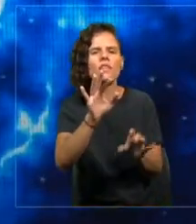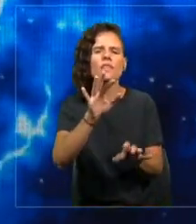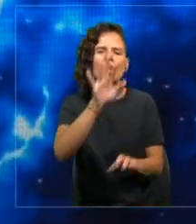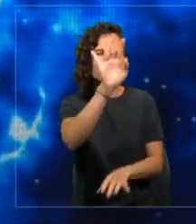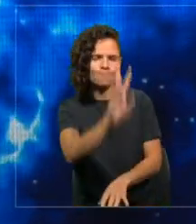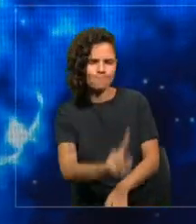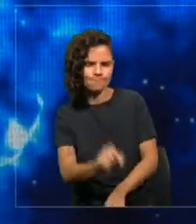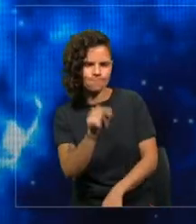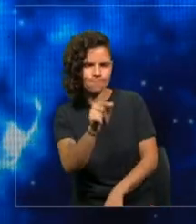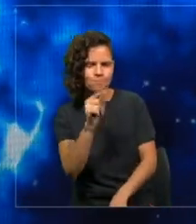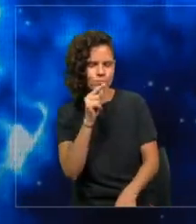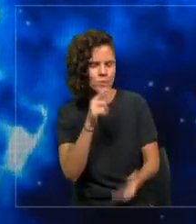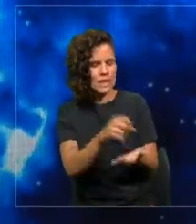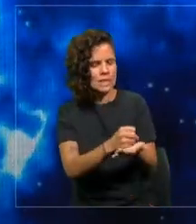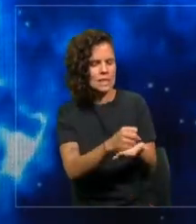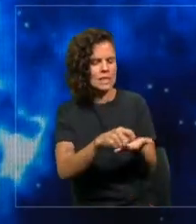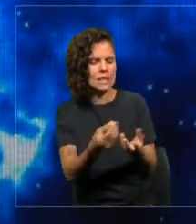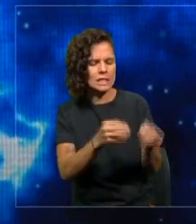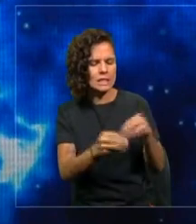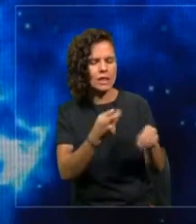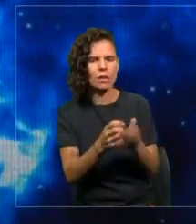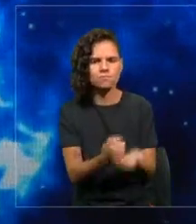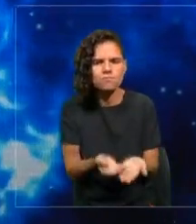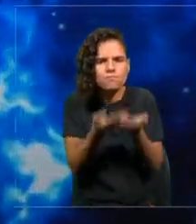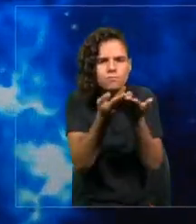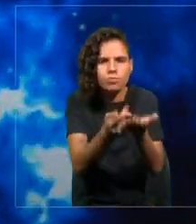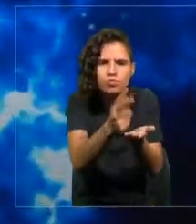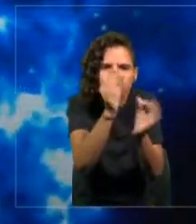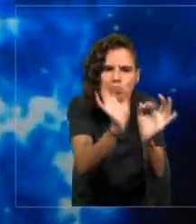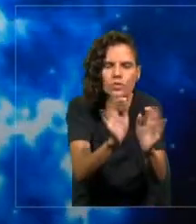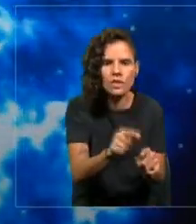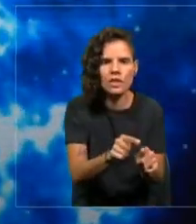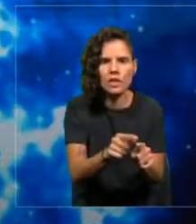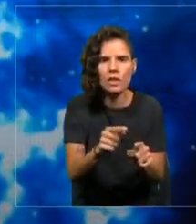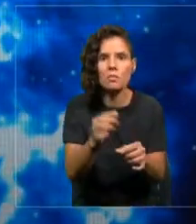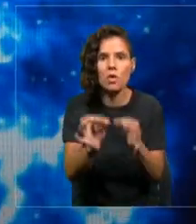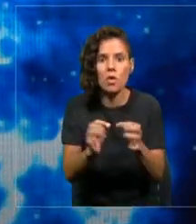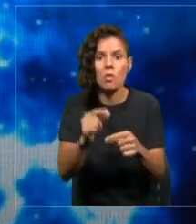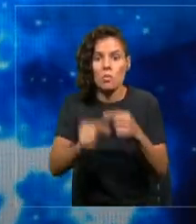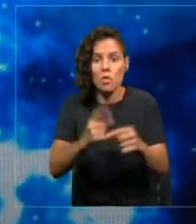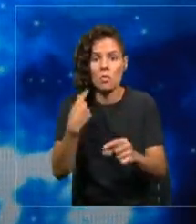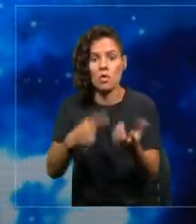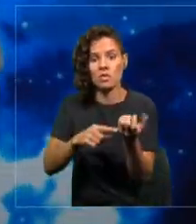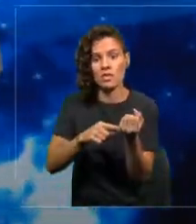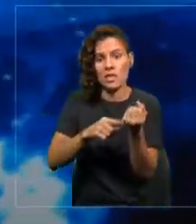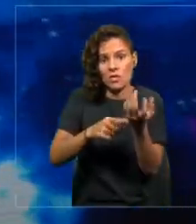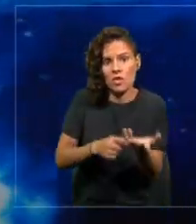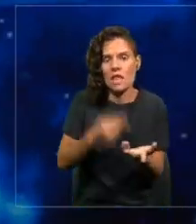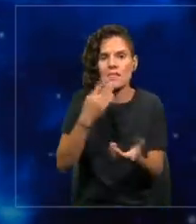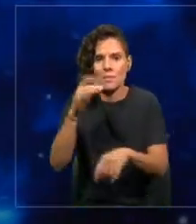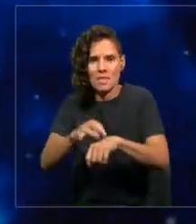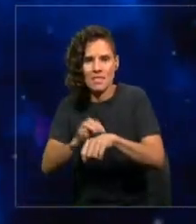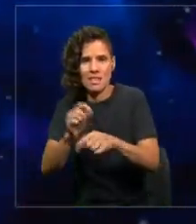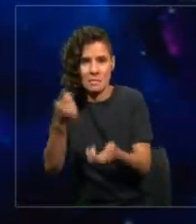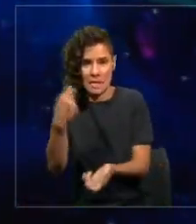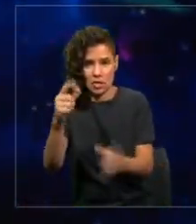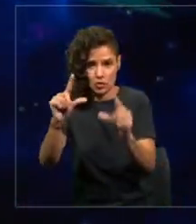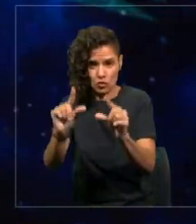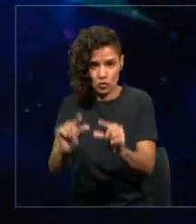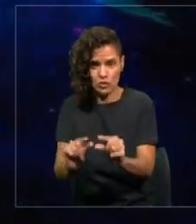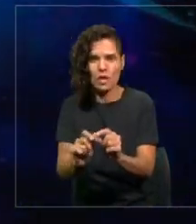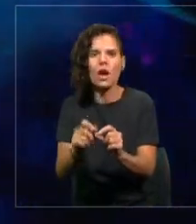Mientras con la ciencia comencemos a bajar más el precio y la tecnología acelere ese cambio, la medicina